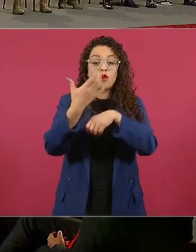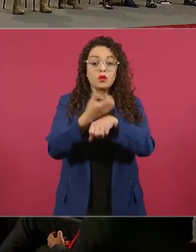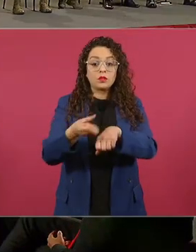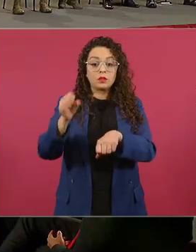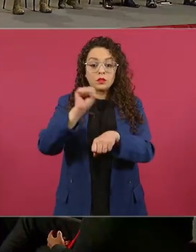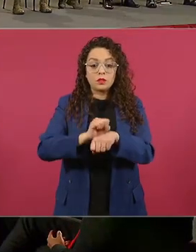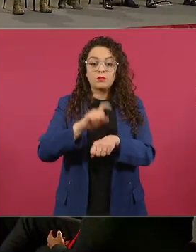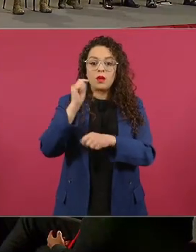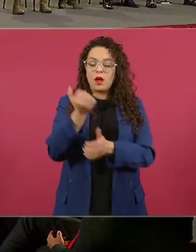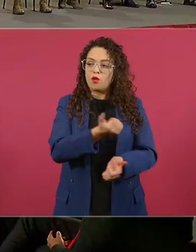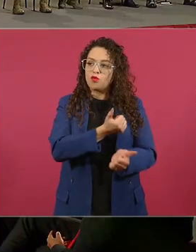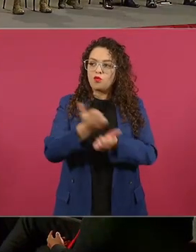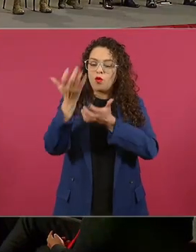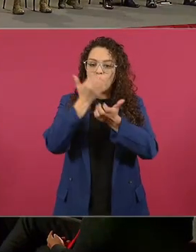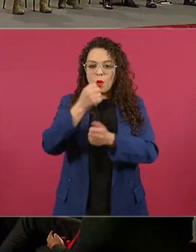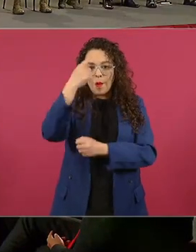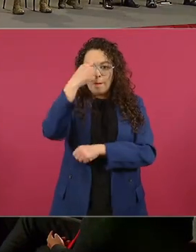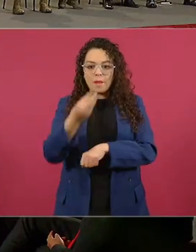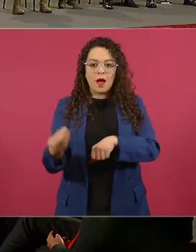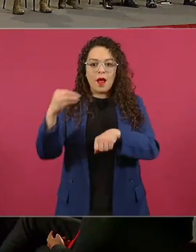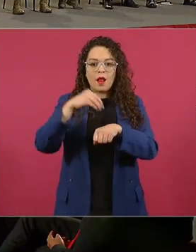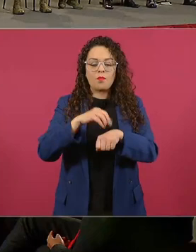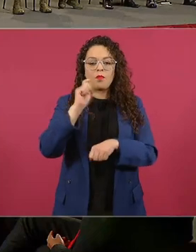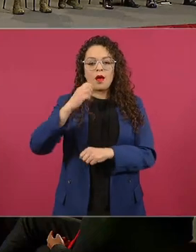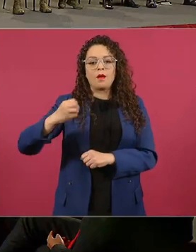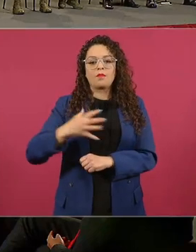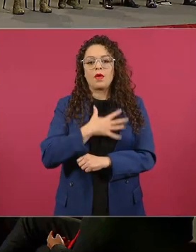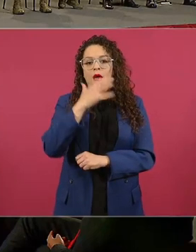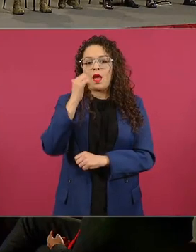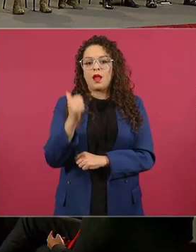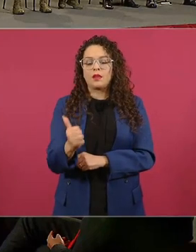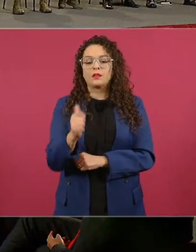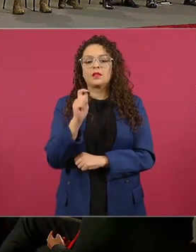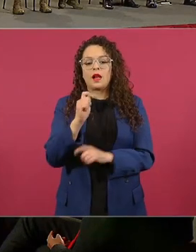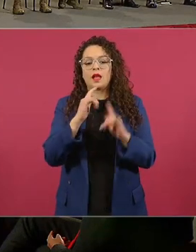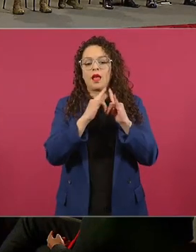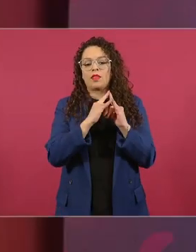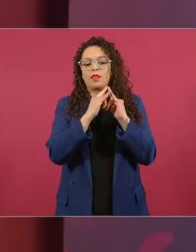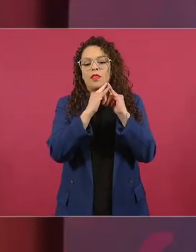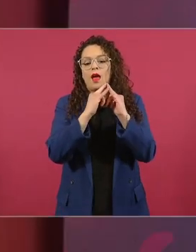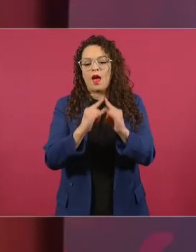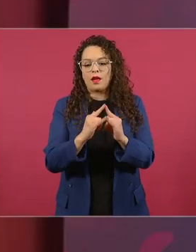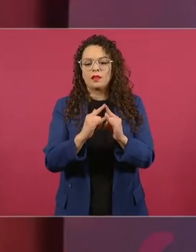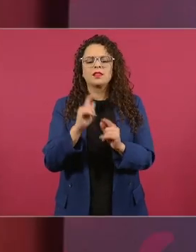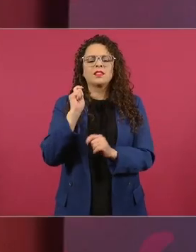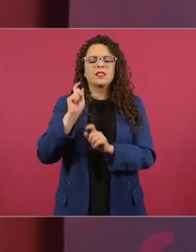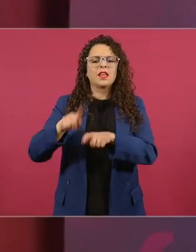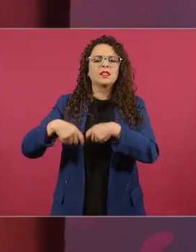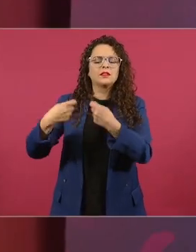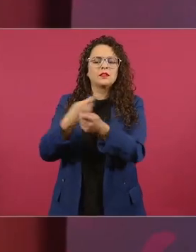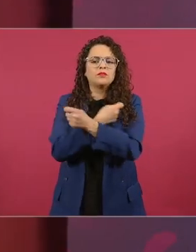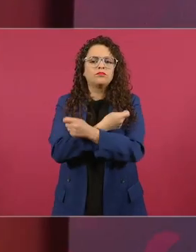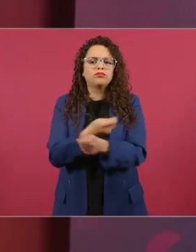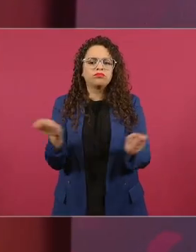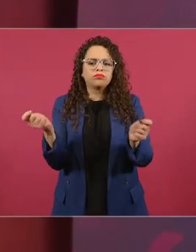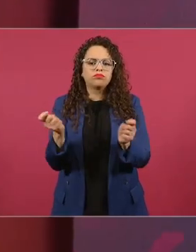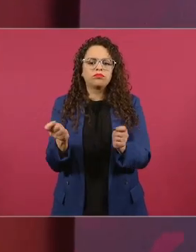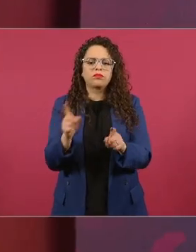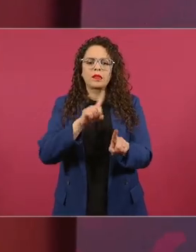el tianguis del bienestar, que consiste en la entrega de bienes